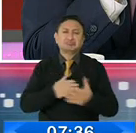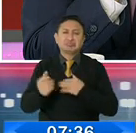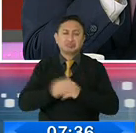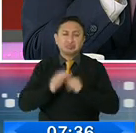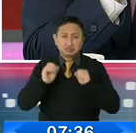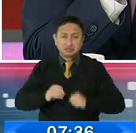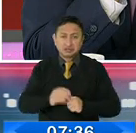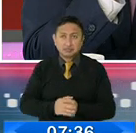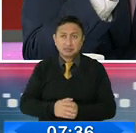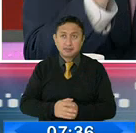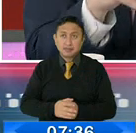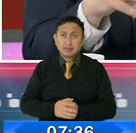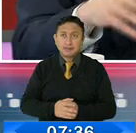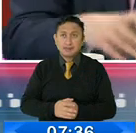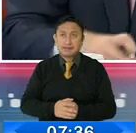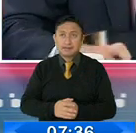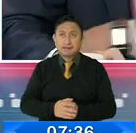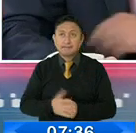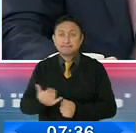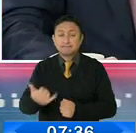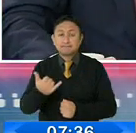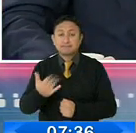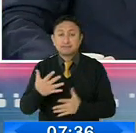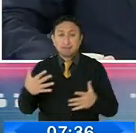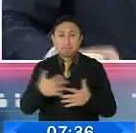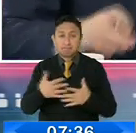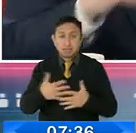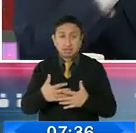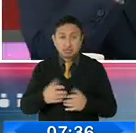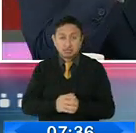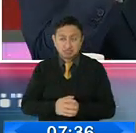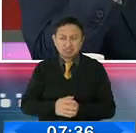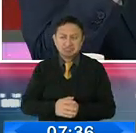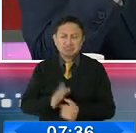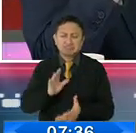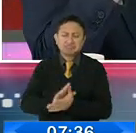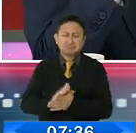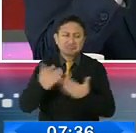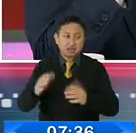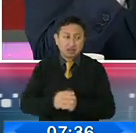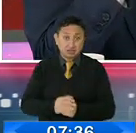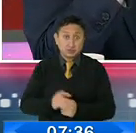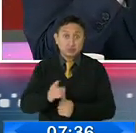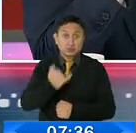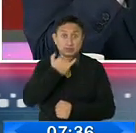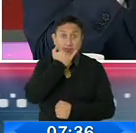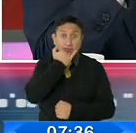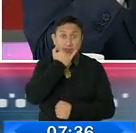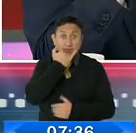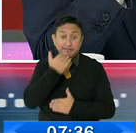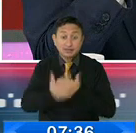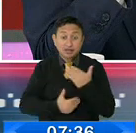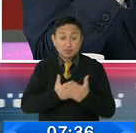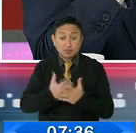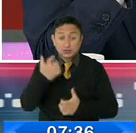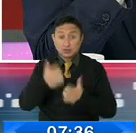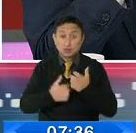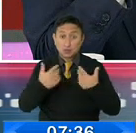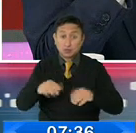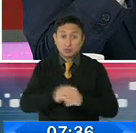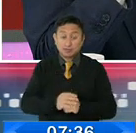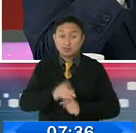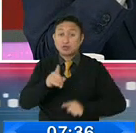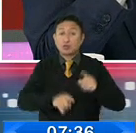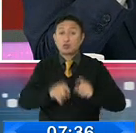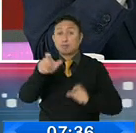pérdida del, del, del, del, miedo se convierte en realidad en una imprudencia y en una, inclusive en algunos